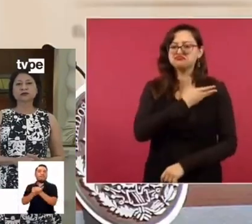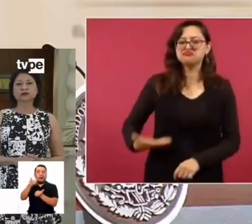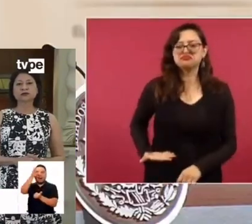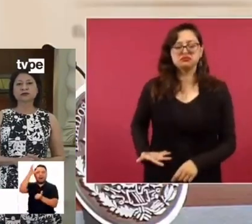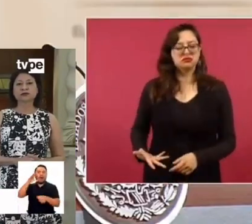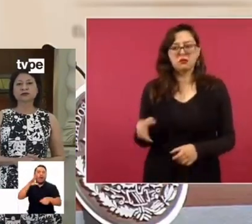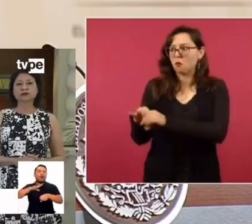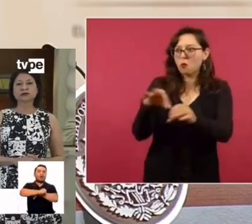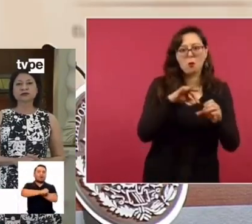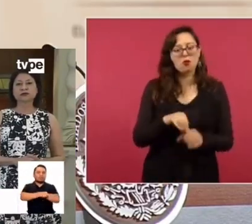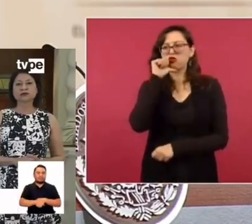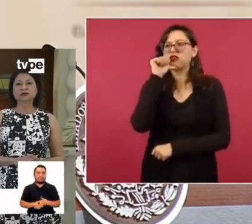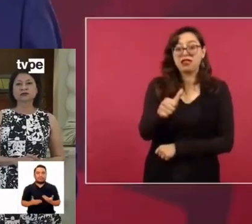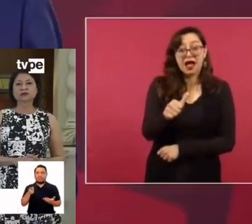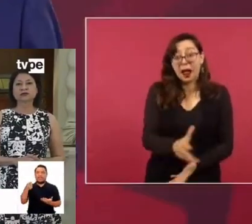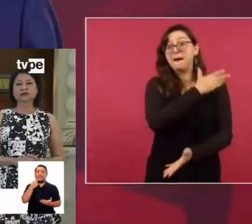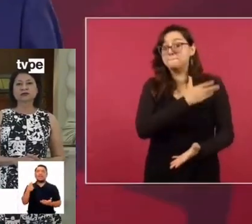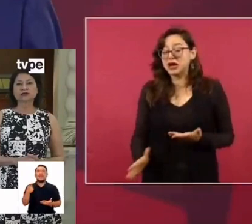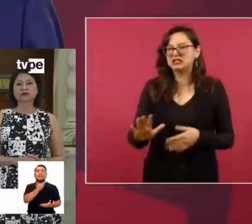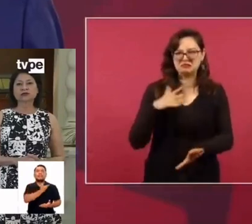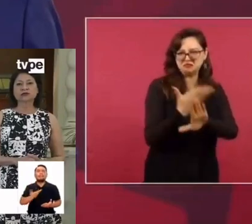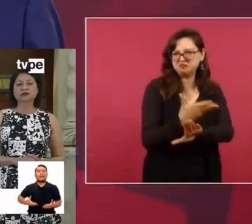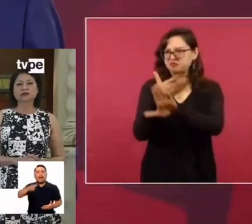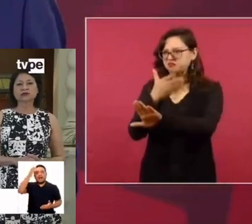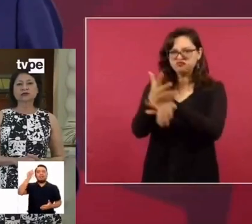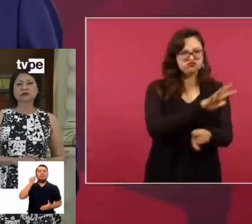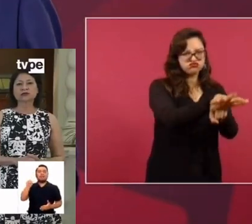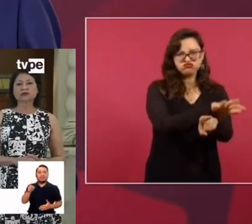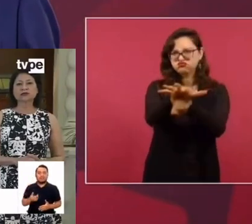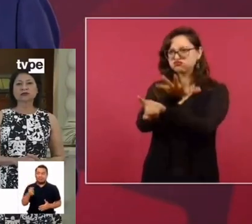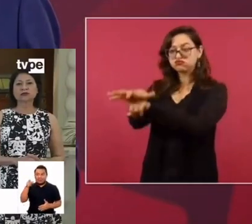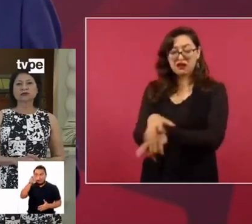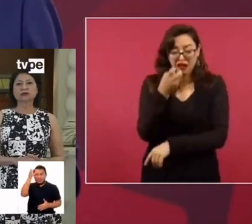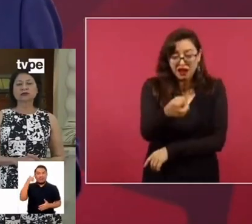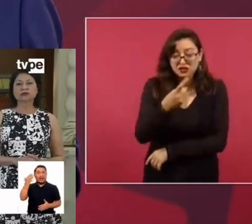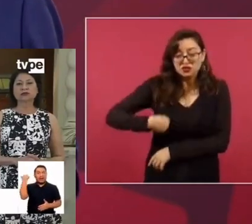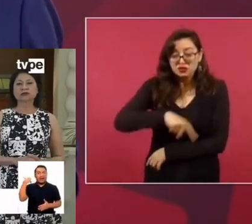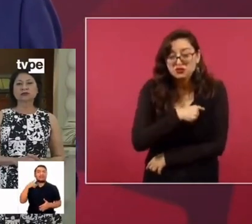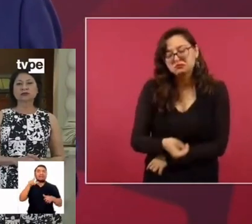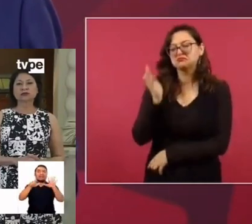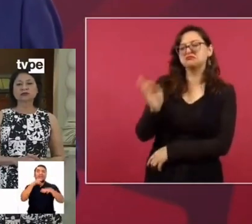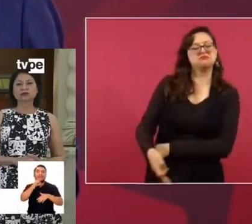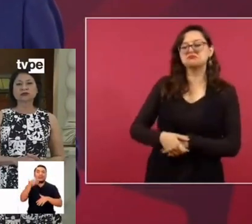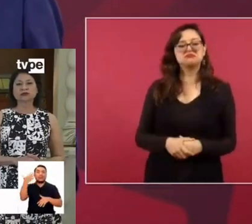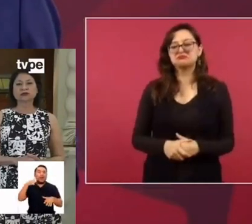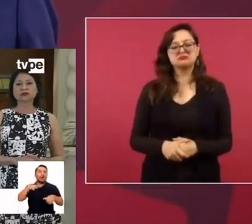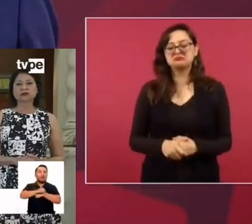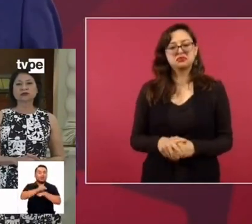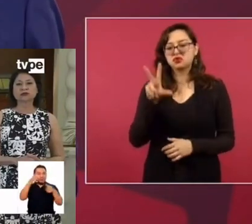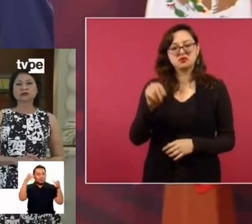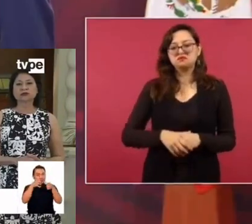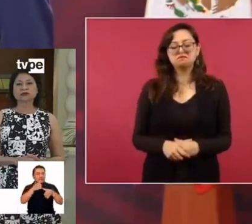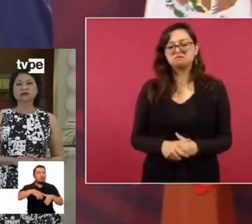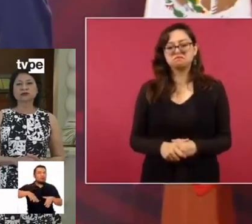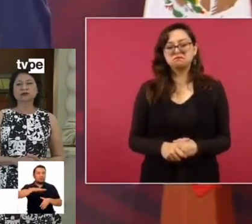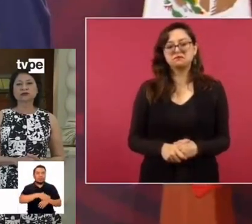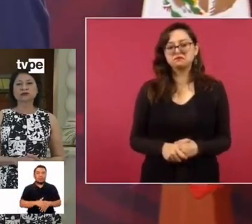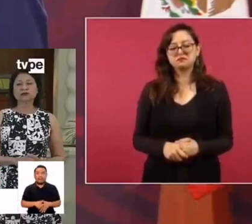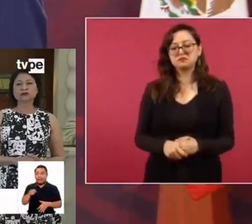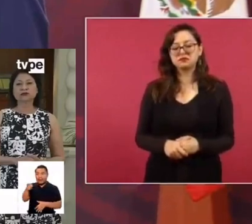autoritario, represor. Y nosotros no coincidimos con eso. Además molesta mucho